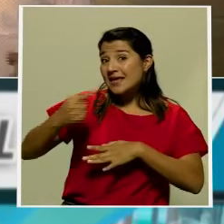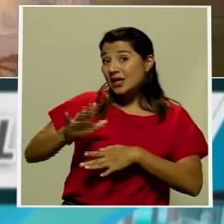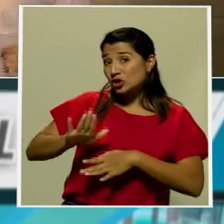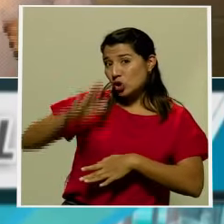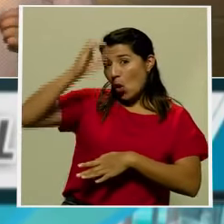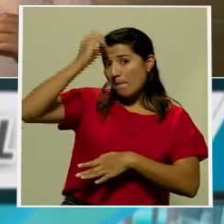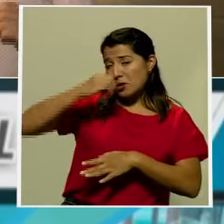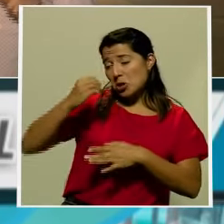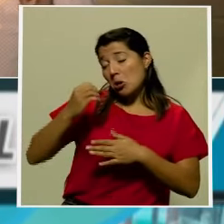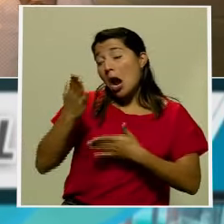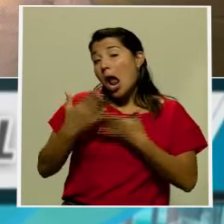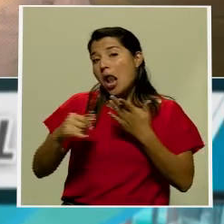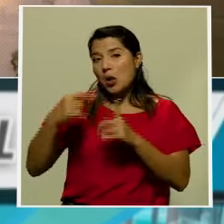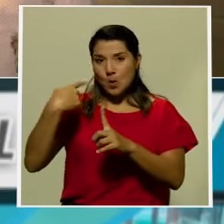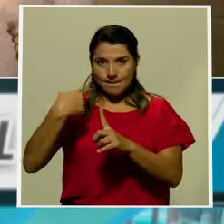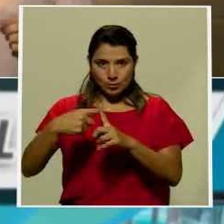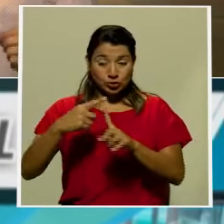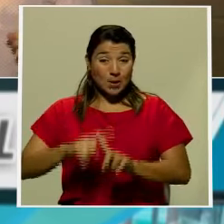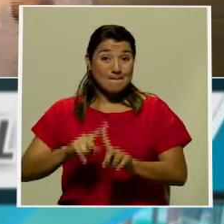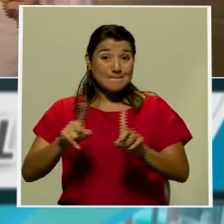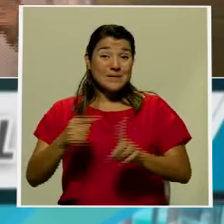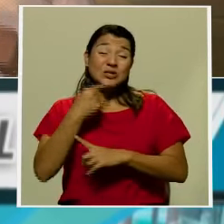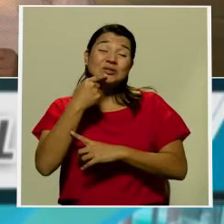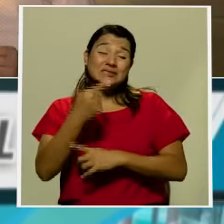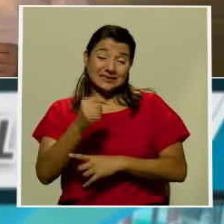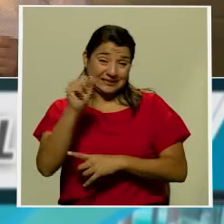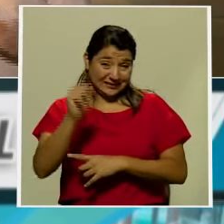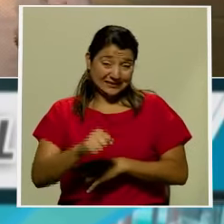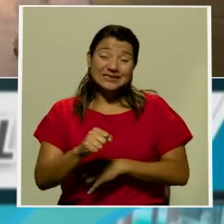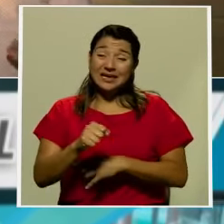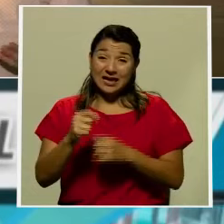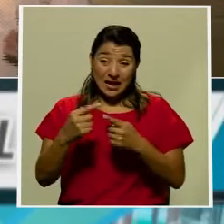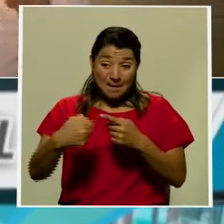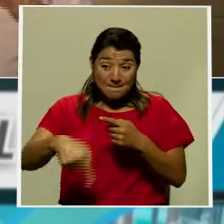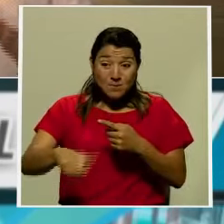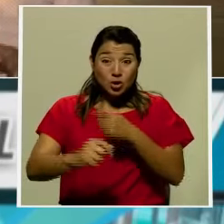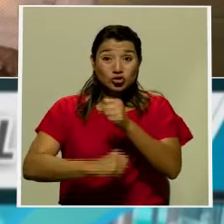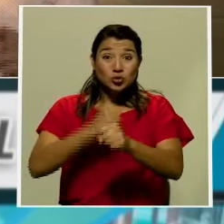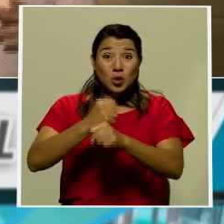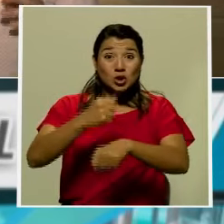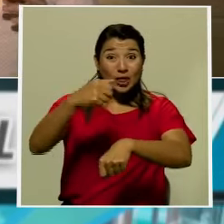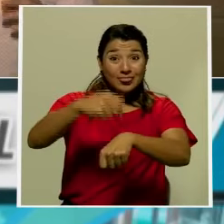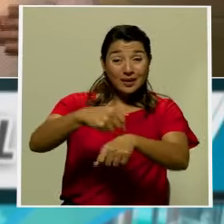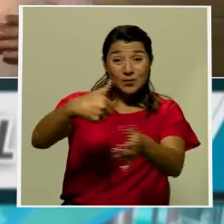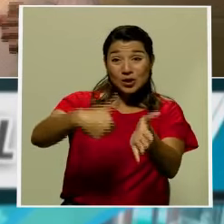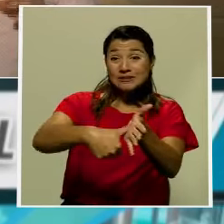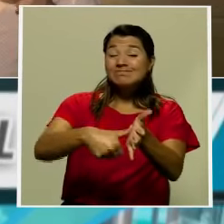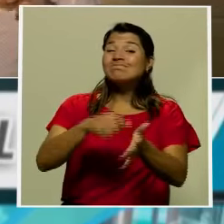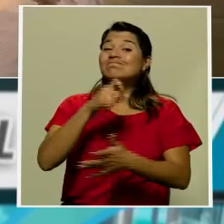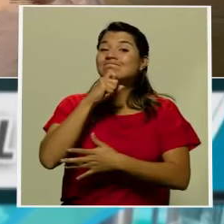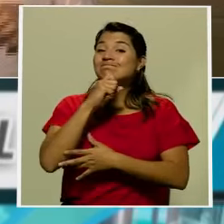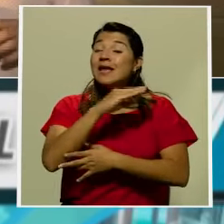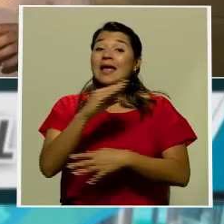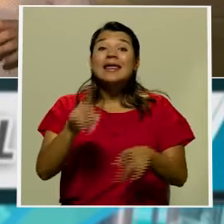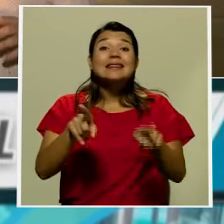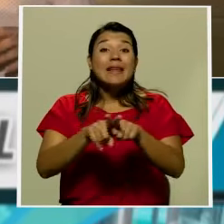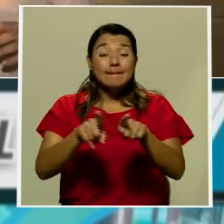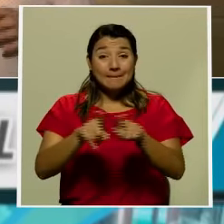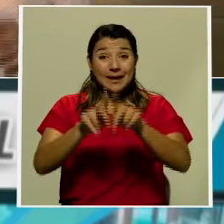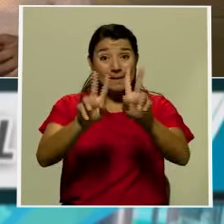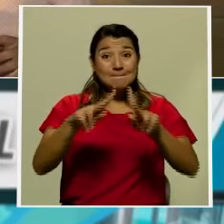claro que va a ser pues un momento difícil lo que son las elecciones por supuesto además los partidos que tienen más